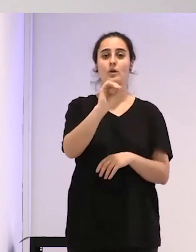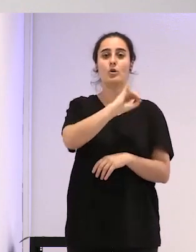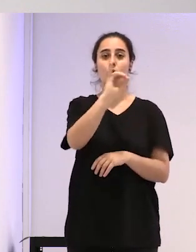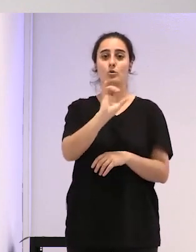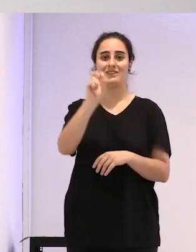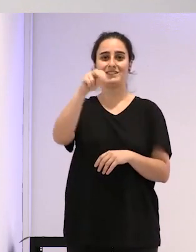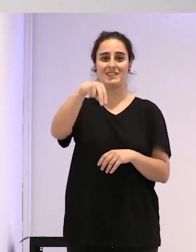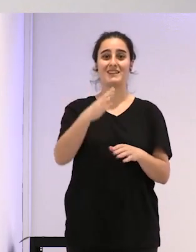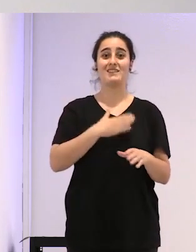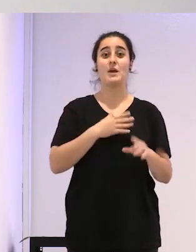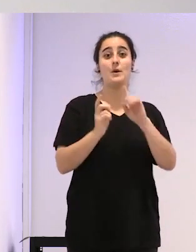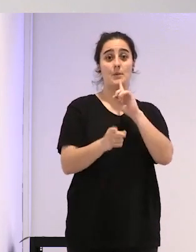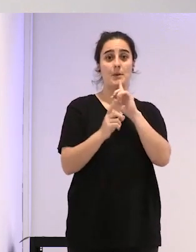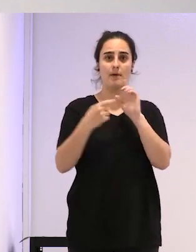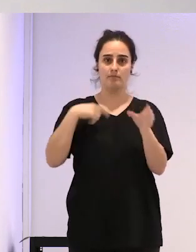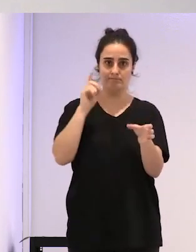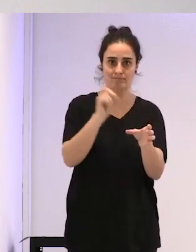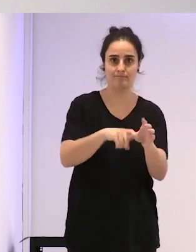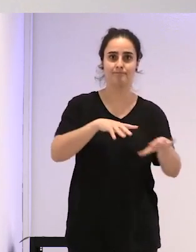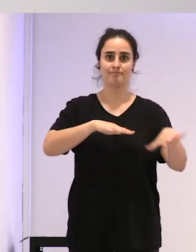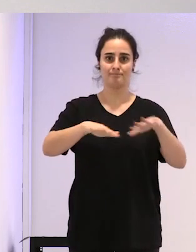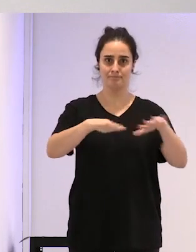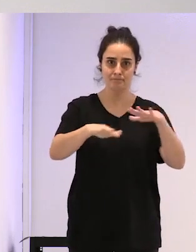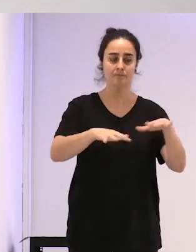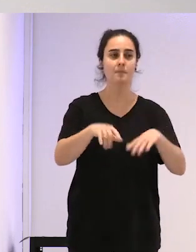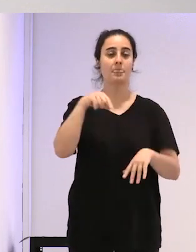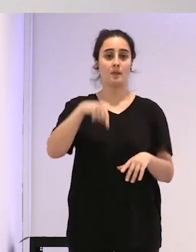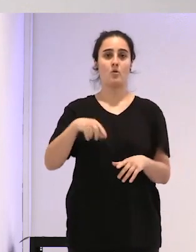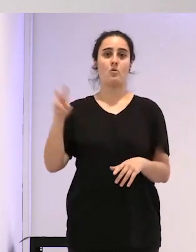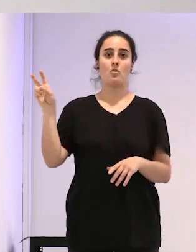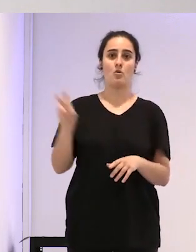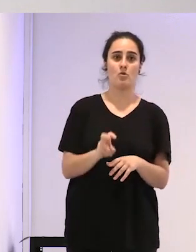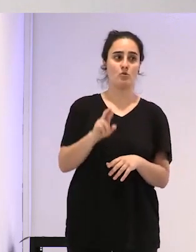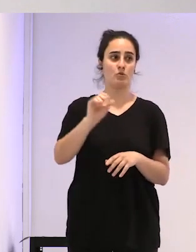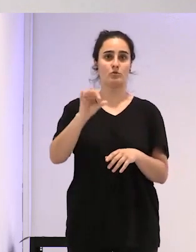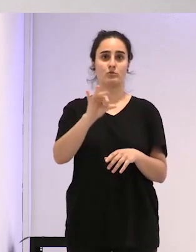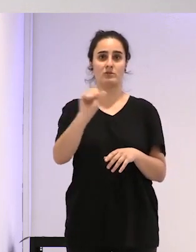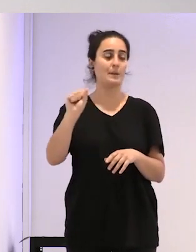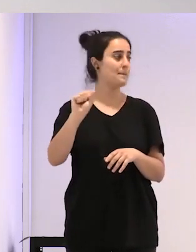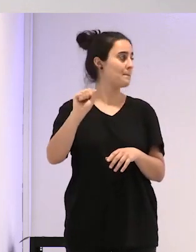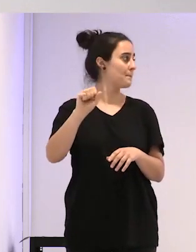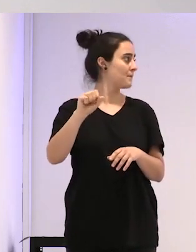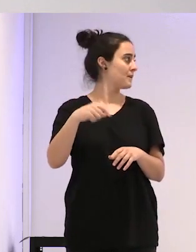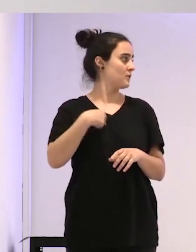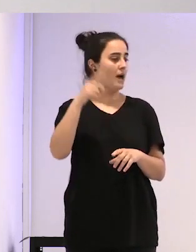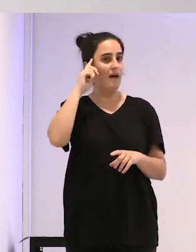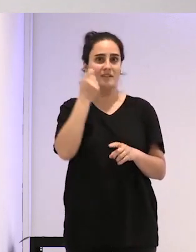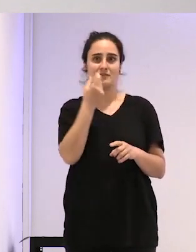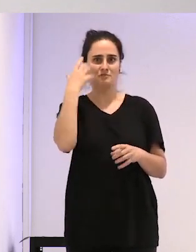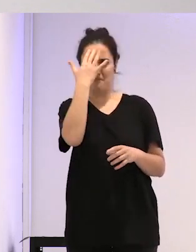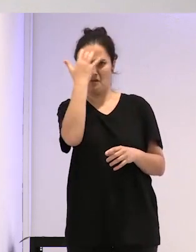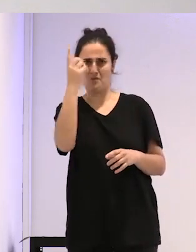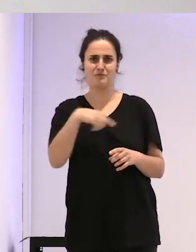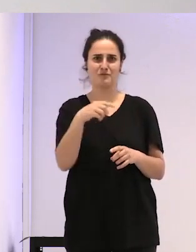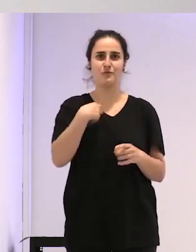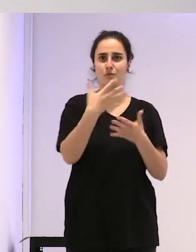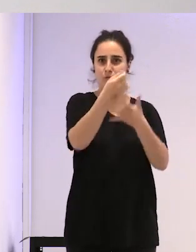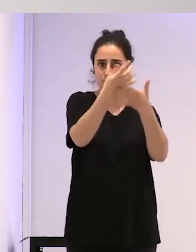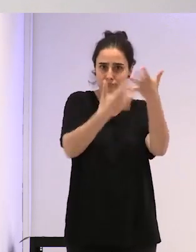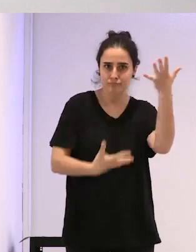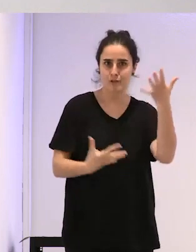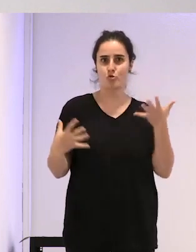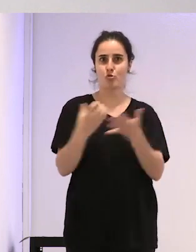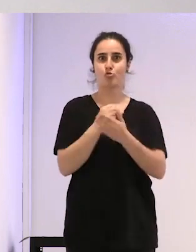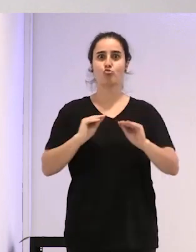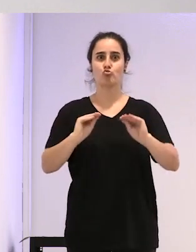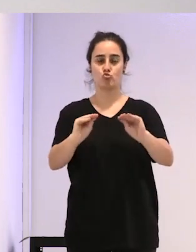Bilbao. Y hoy tenemos con nosotros a Rosa Admiral, a ver si me acuerdo todas las cosas que tengo que decir, que ha venido